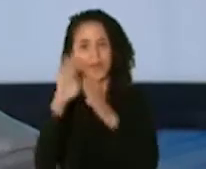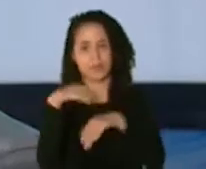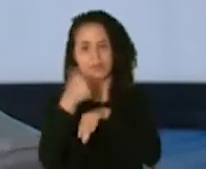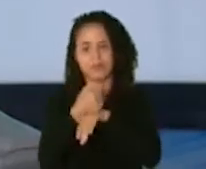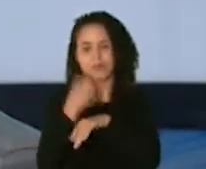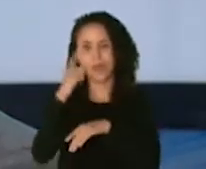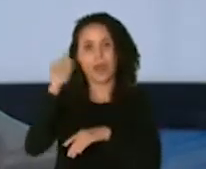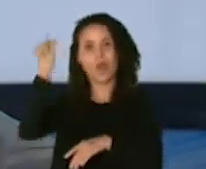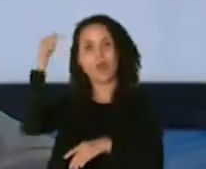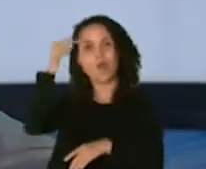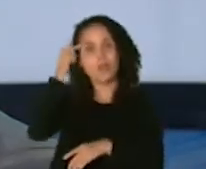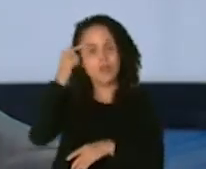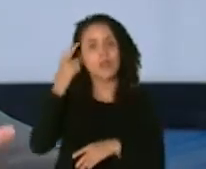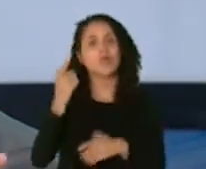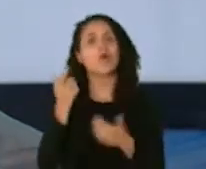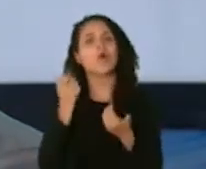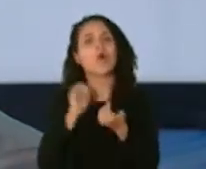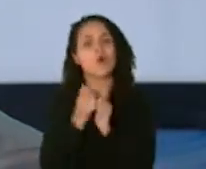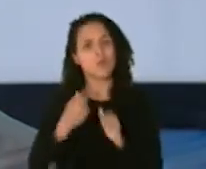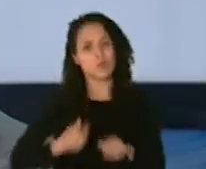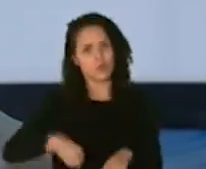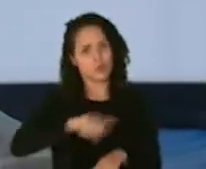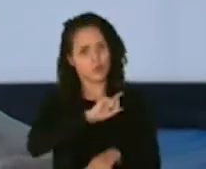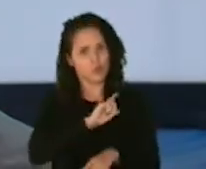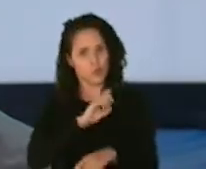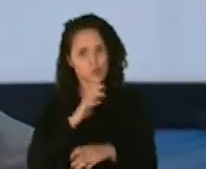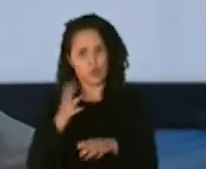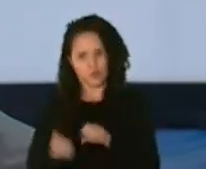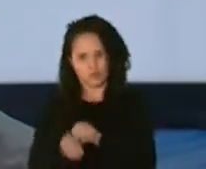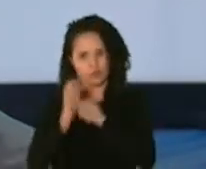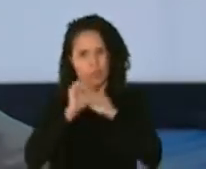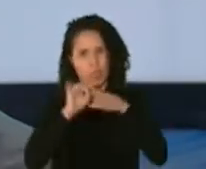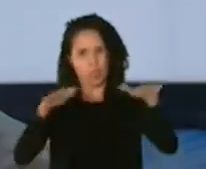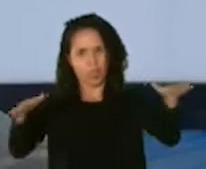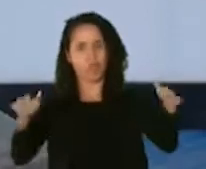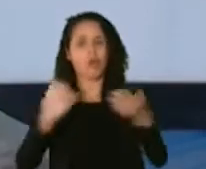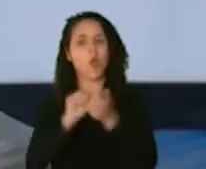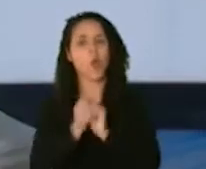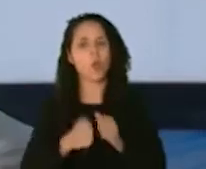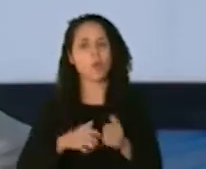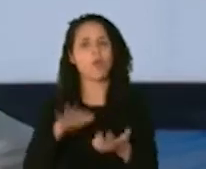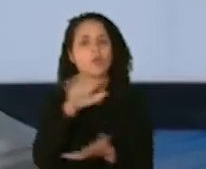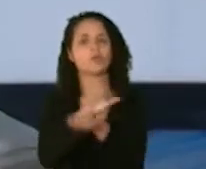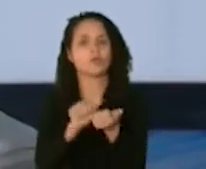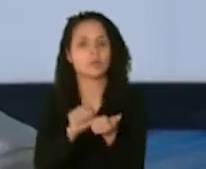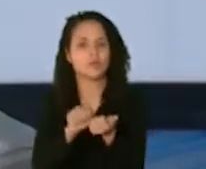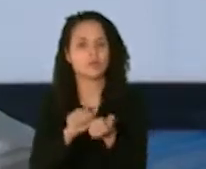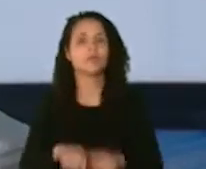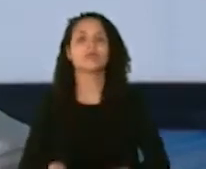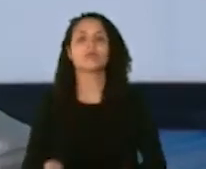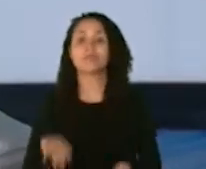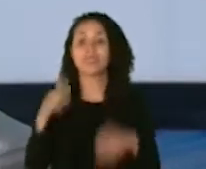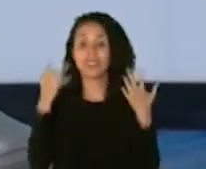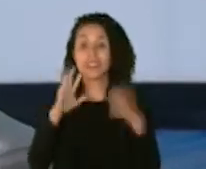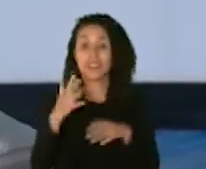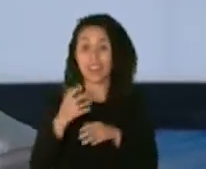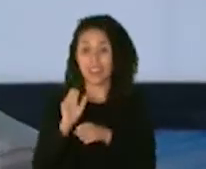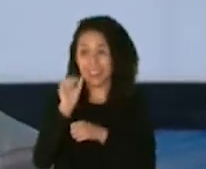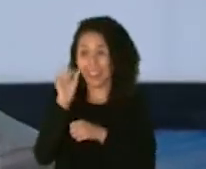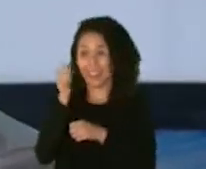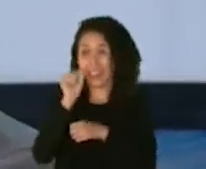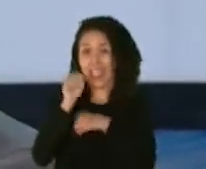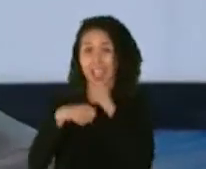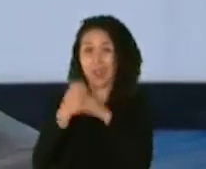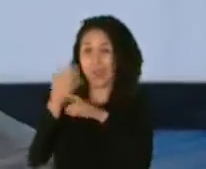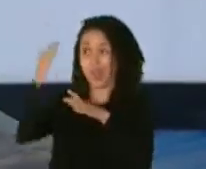gobierno de cómo íbamos a atacar una pandemia y el poder seguir ese plan establecido décadas atrás es lo que